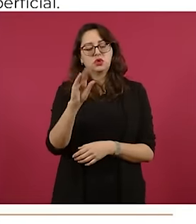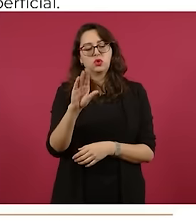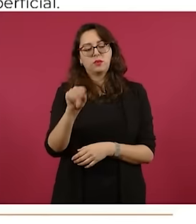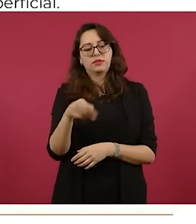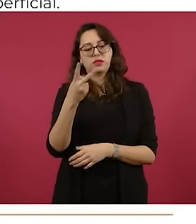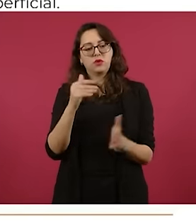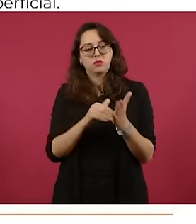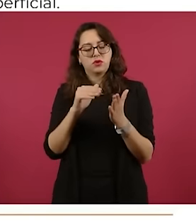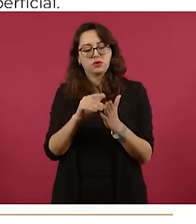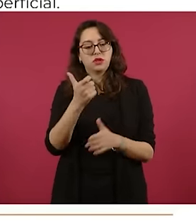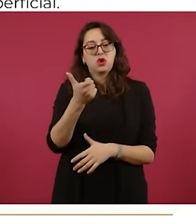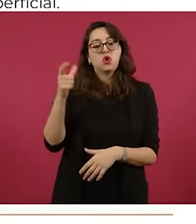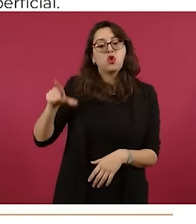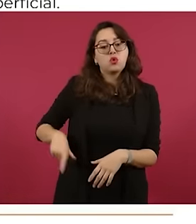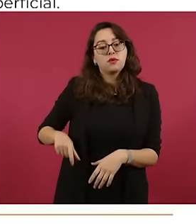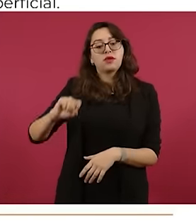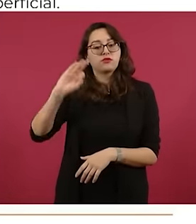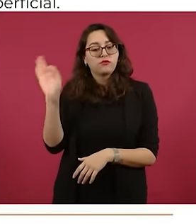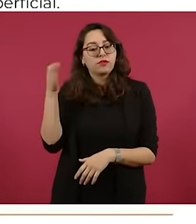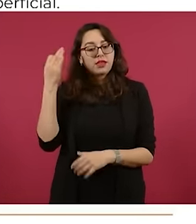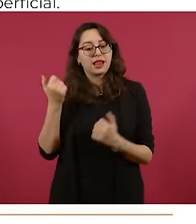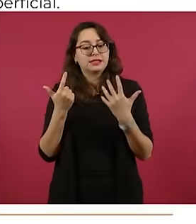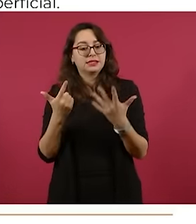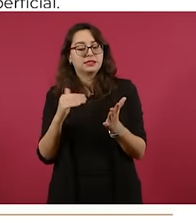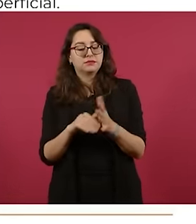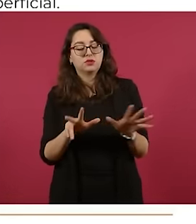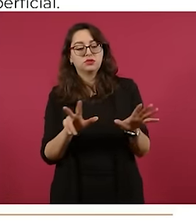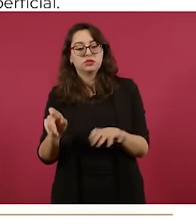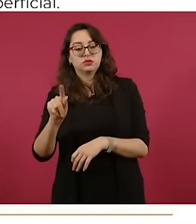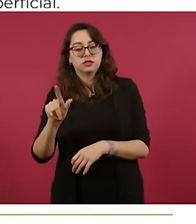872 millones de pesos del gobierno federal.